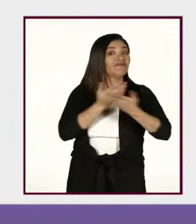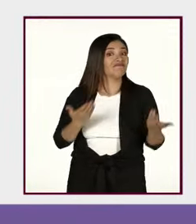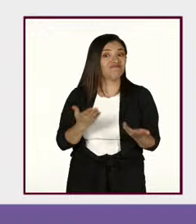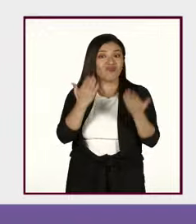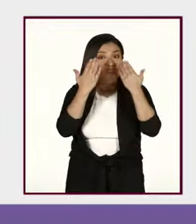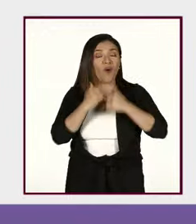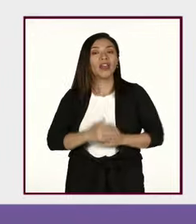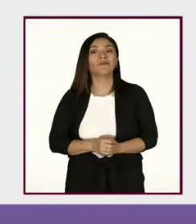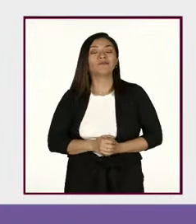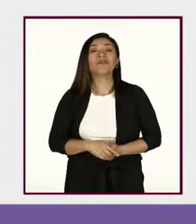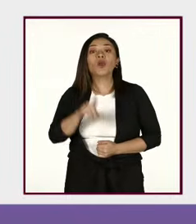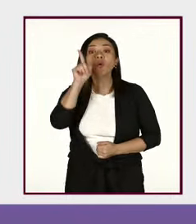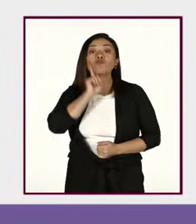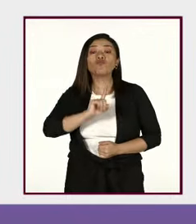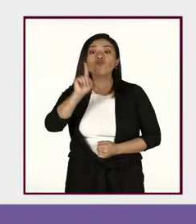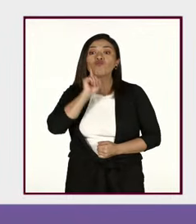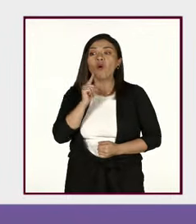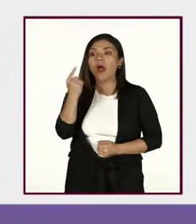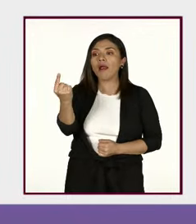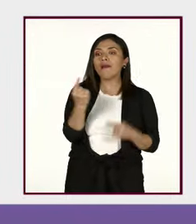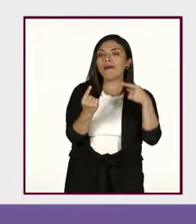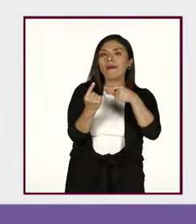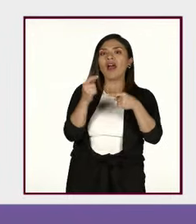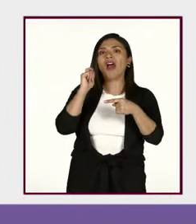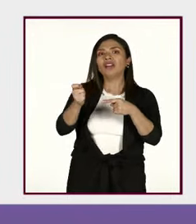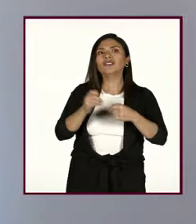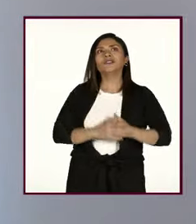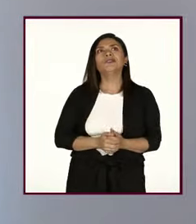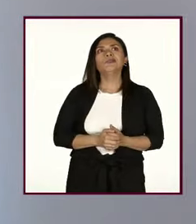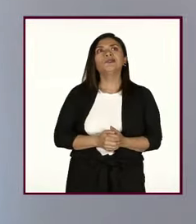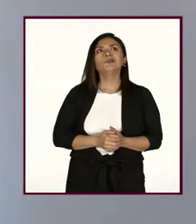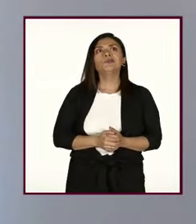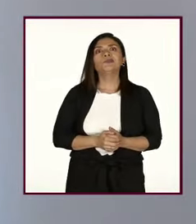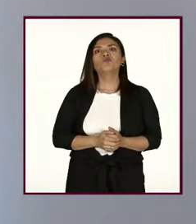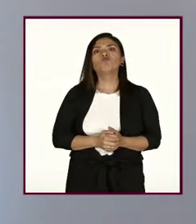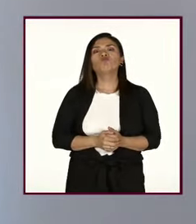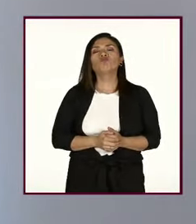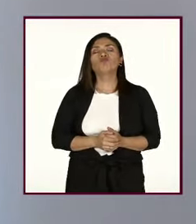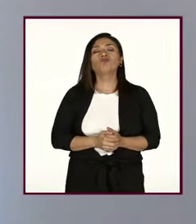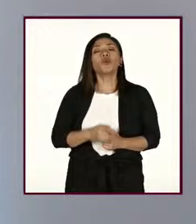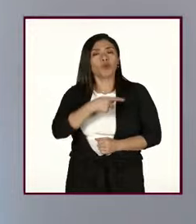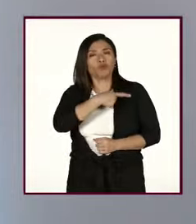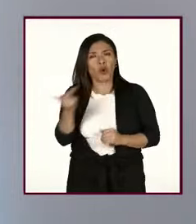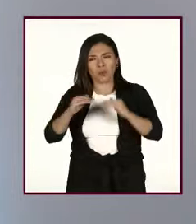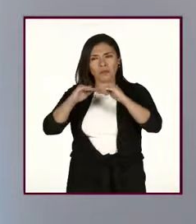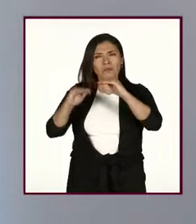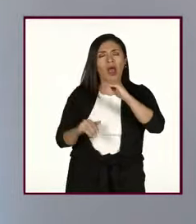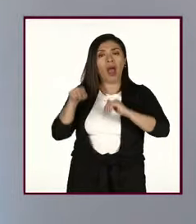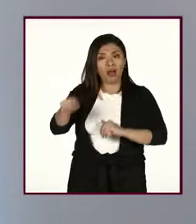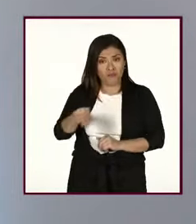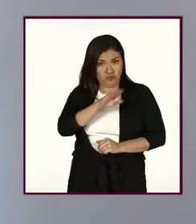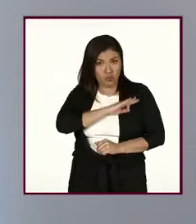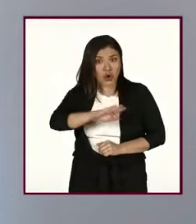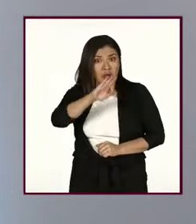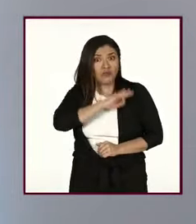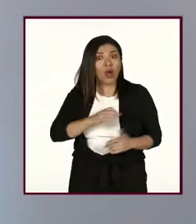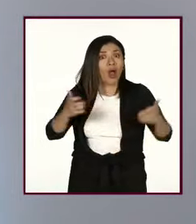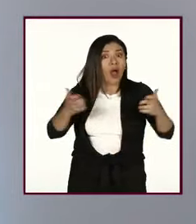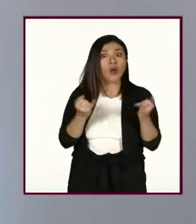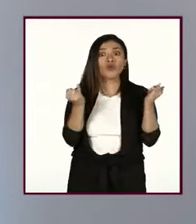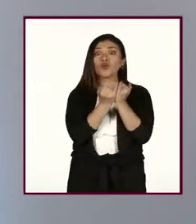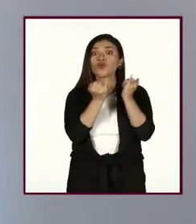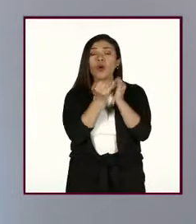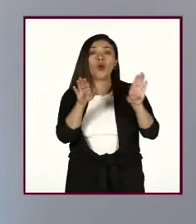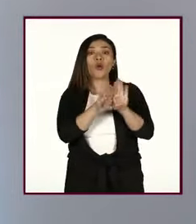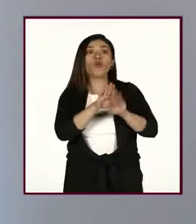Una mujer que pertenece a una clase social baja no tiene las mismas posibilidades que una